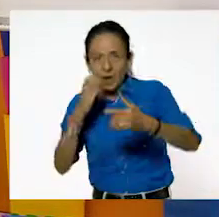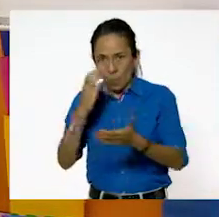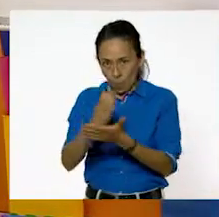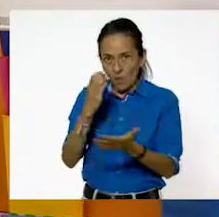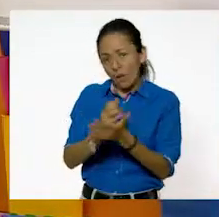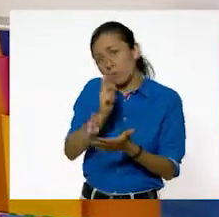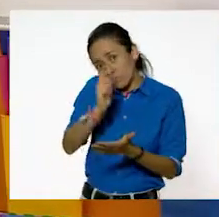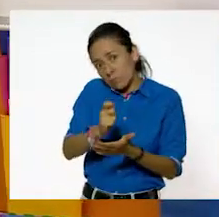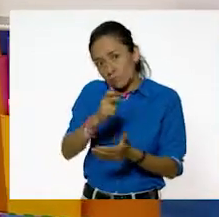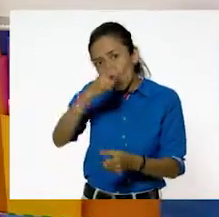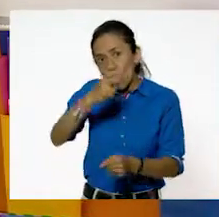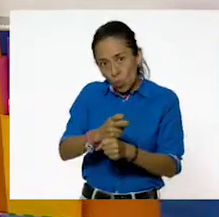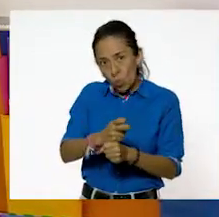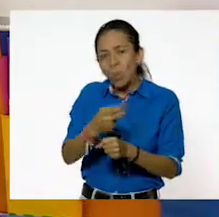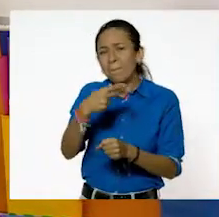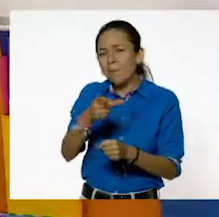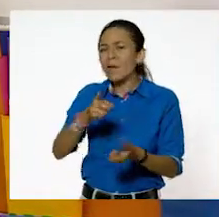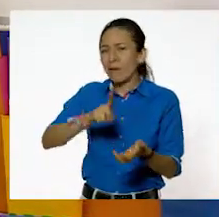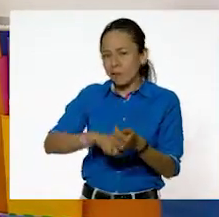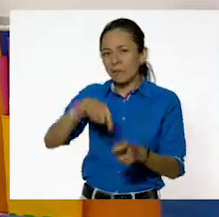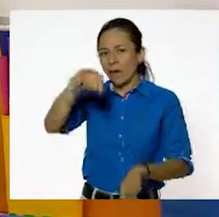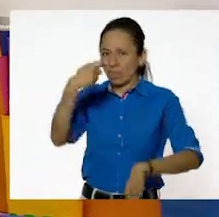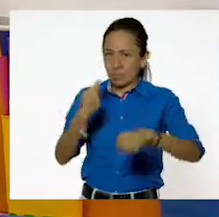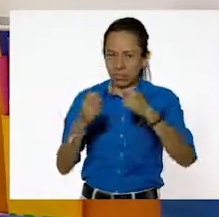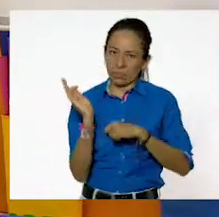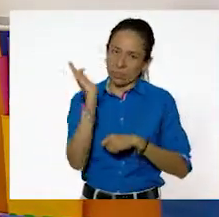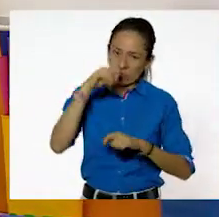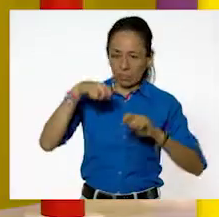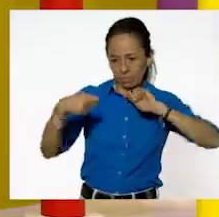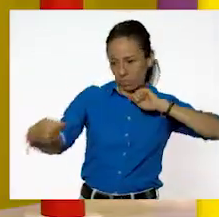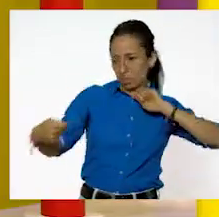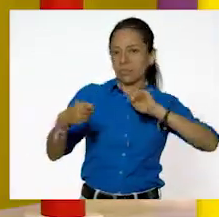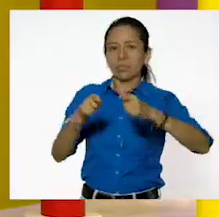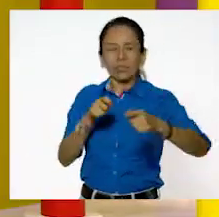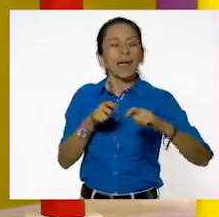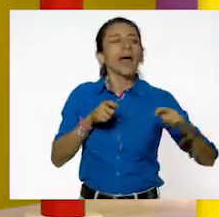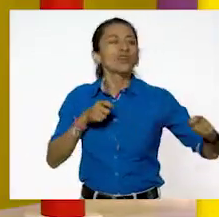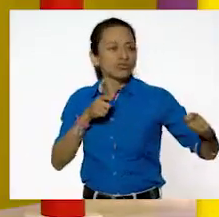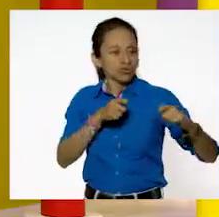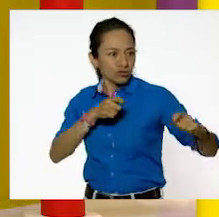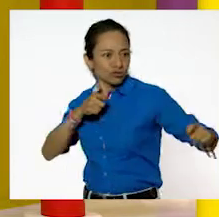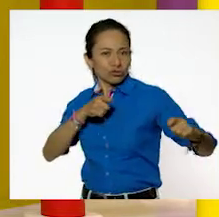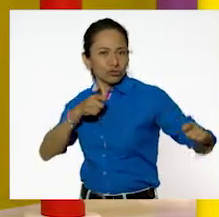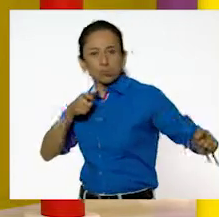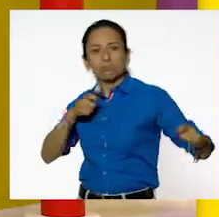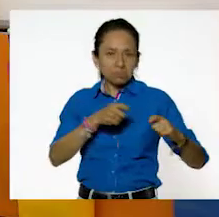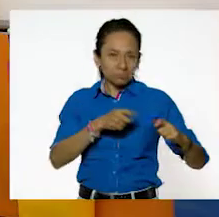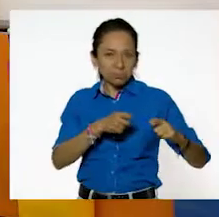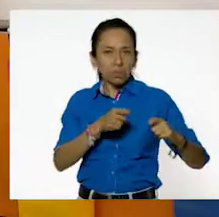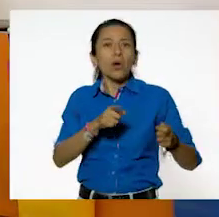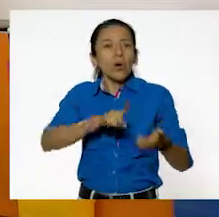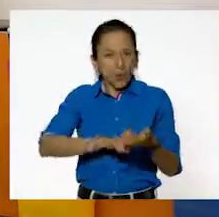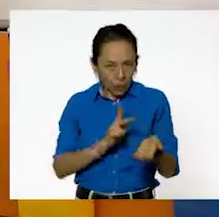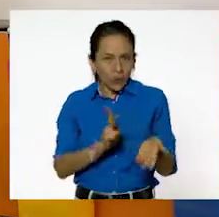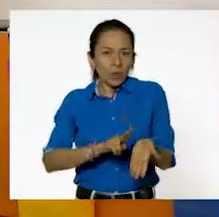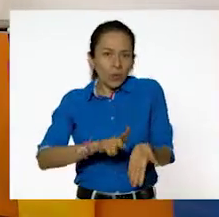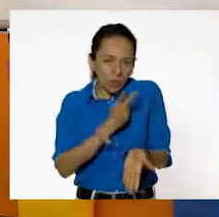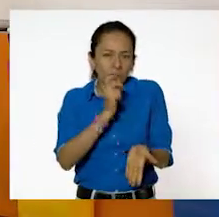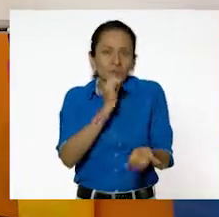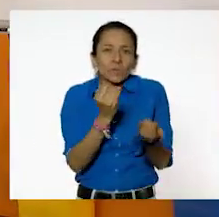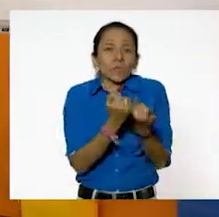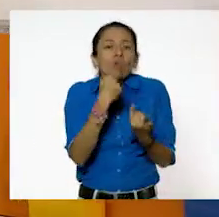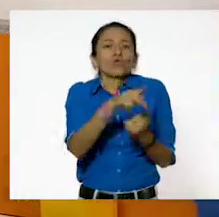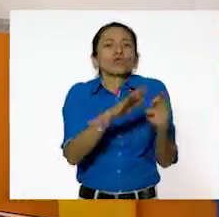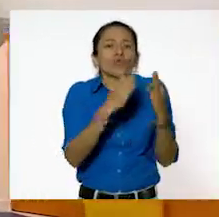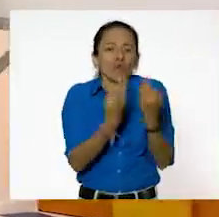presenta cierta flexibilidad. Claro, lo puedes tirar, pero regresa otra vez a su forma, ¿verdad? Exacto. Y no deja de ser un sólido.